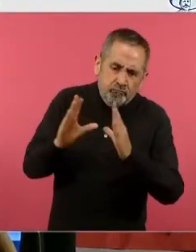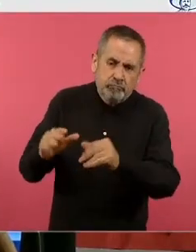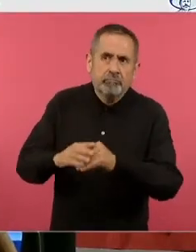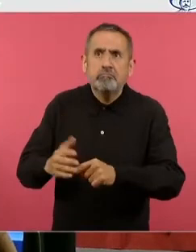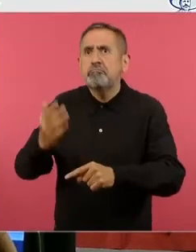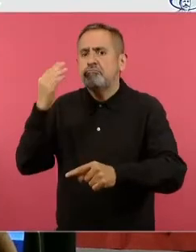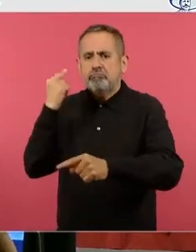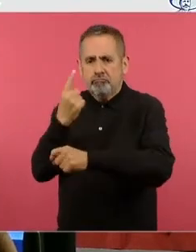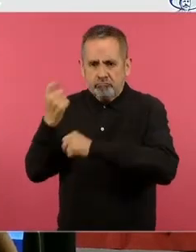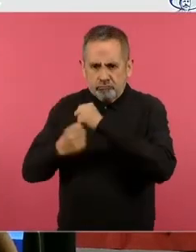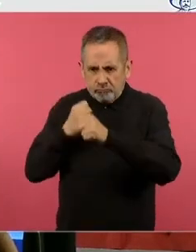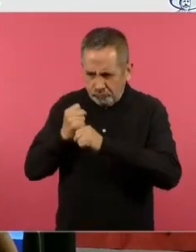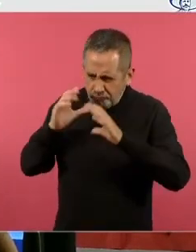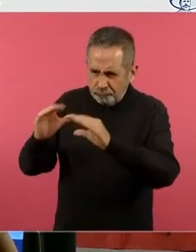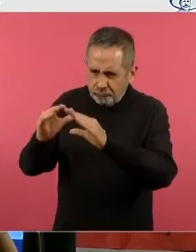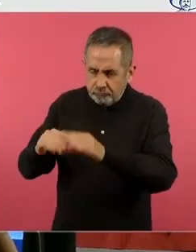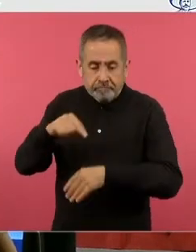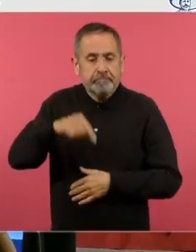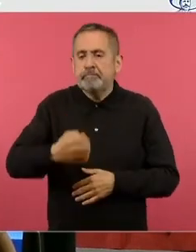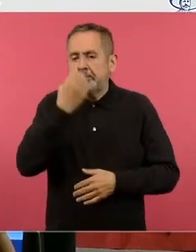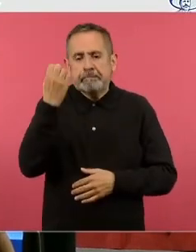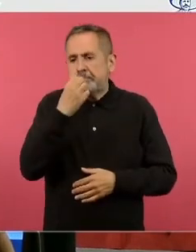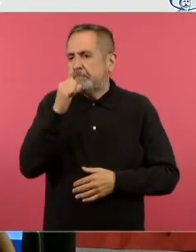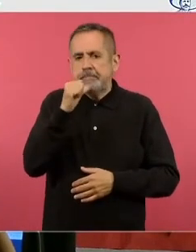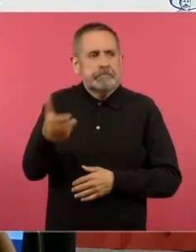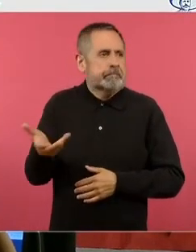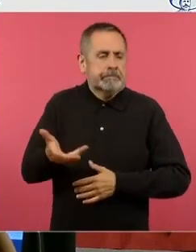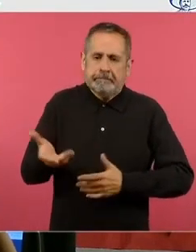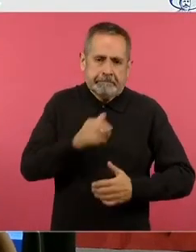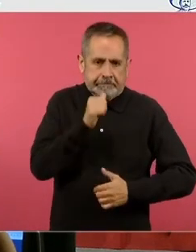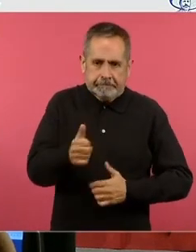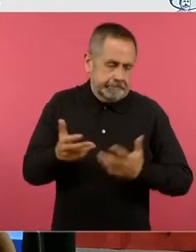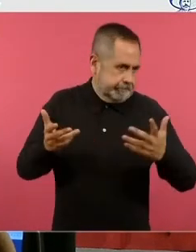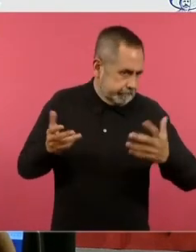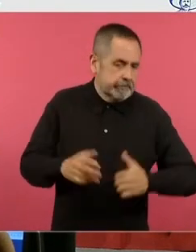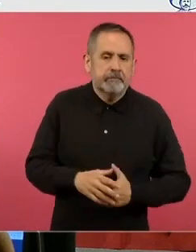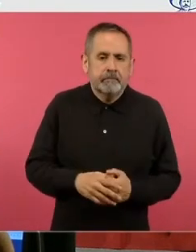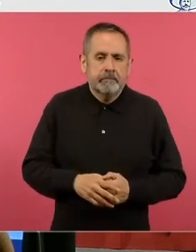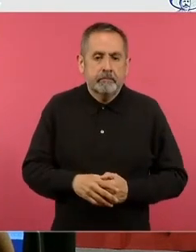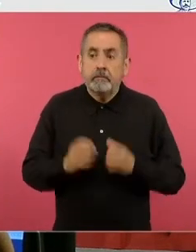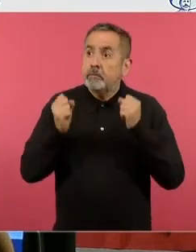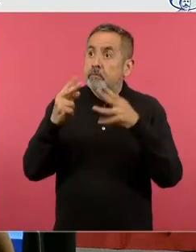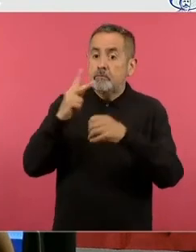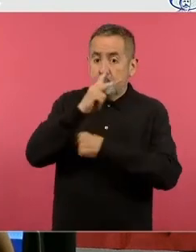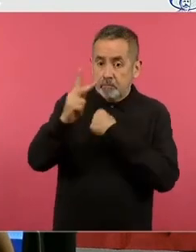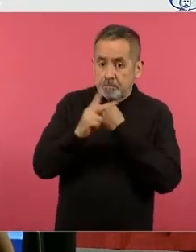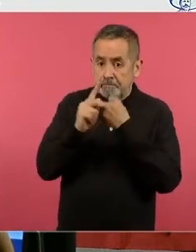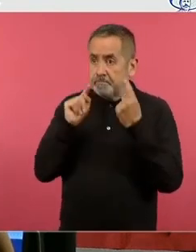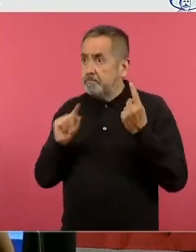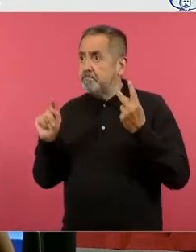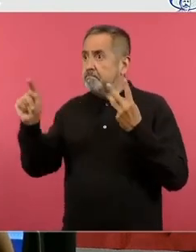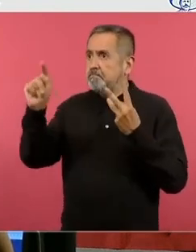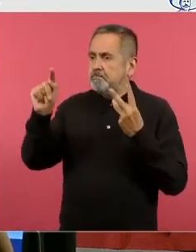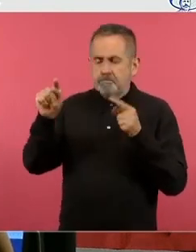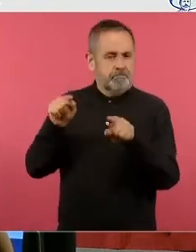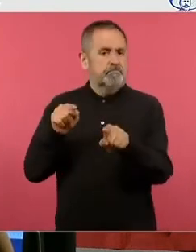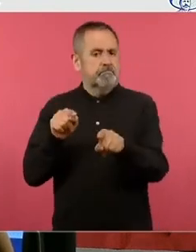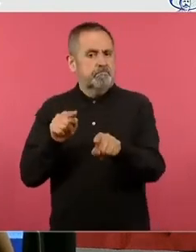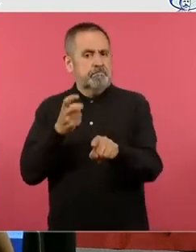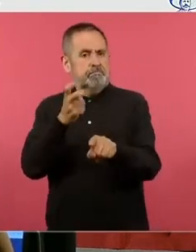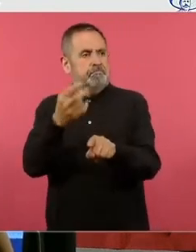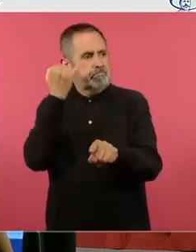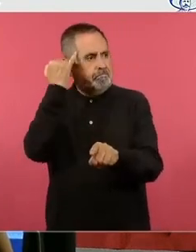lamentablemente en la escuela no se aplica también diría hoy que muchos países se están volteando a este principio